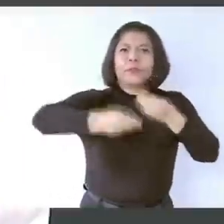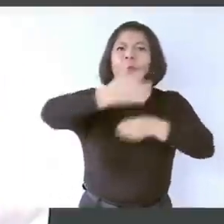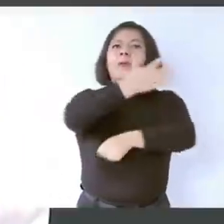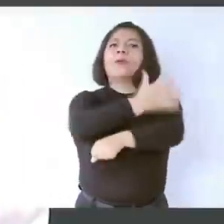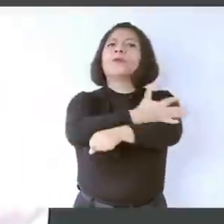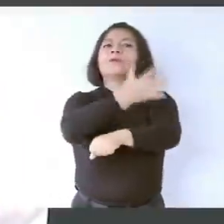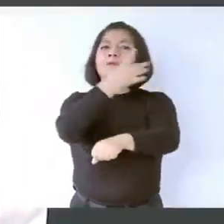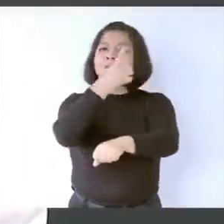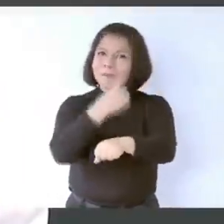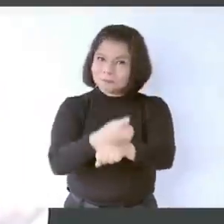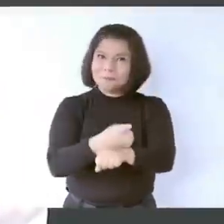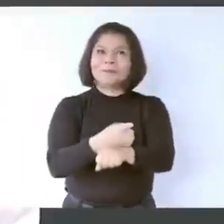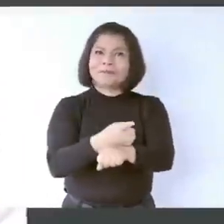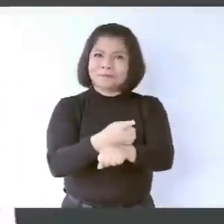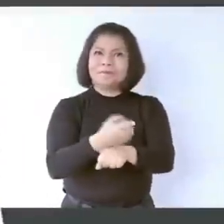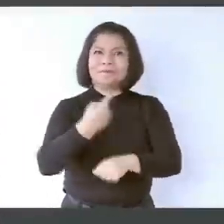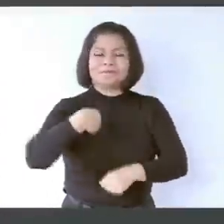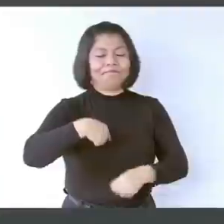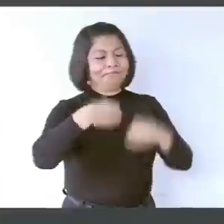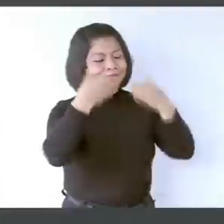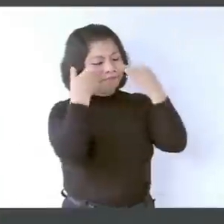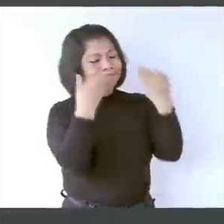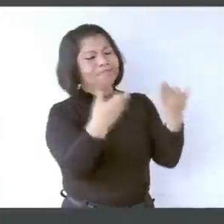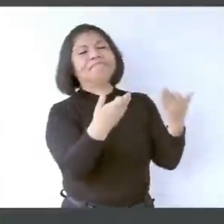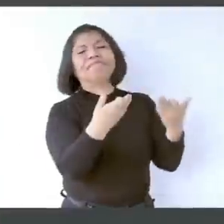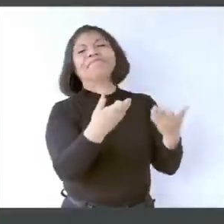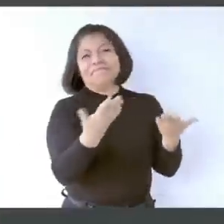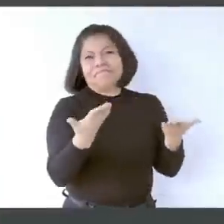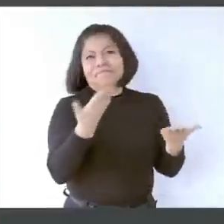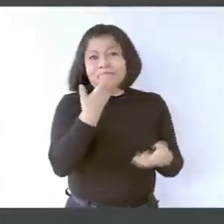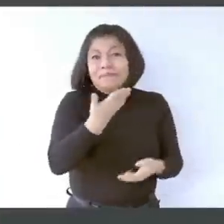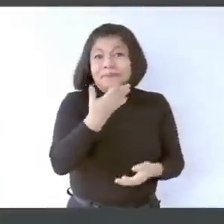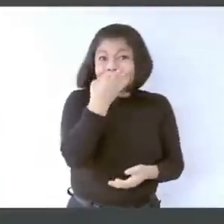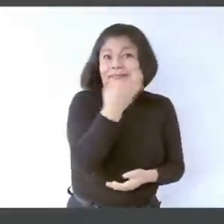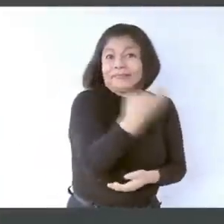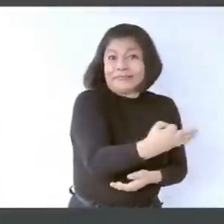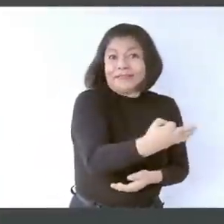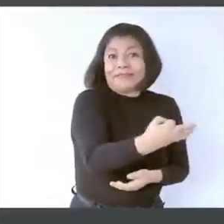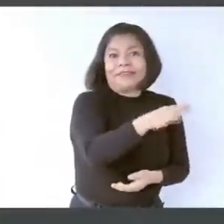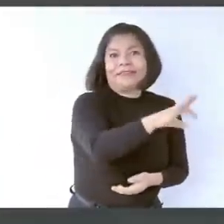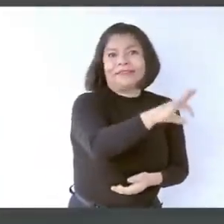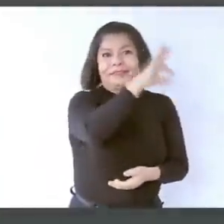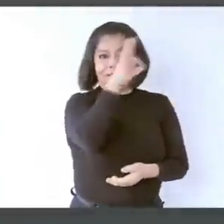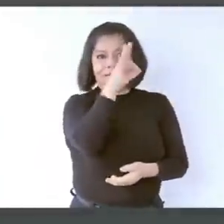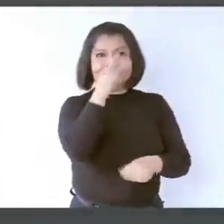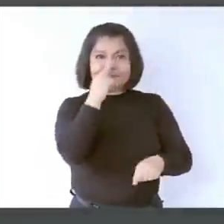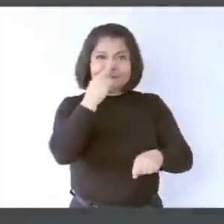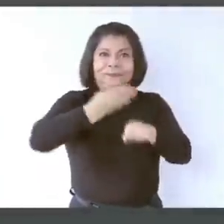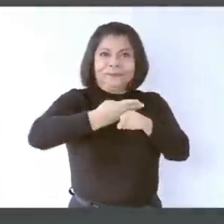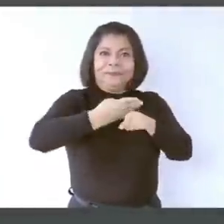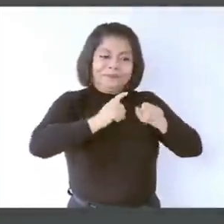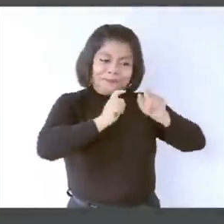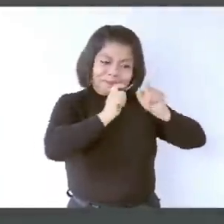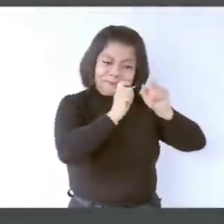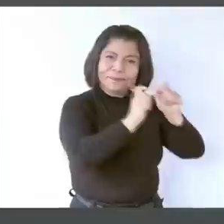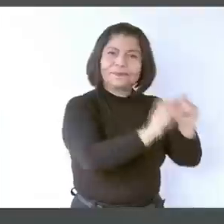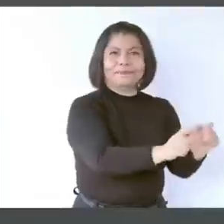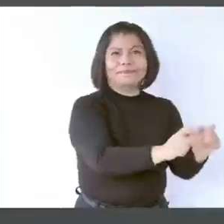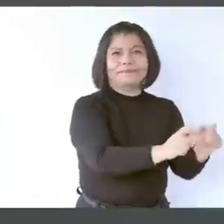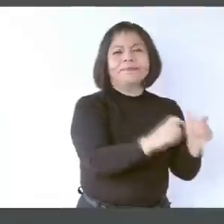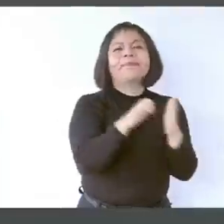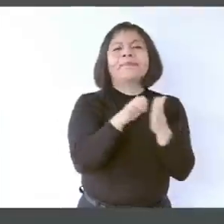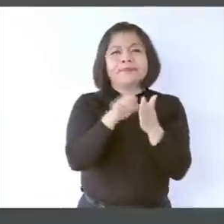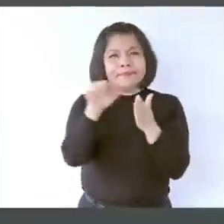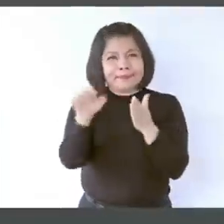Yo diría que lo más cercano es lo que están haciendo en el